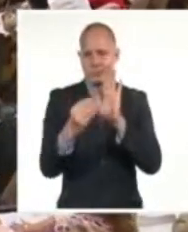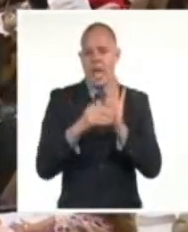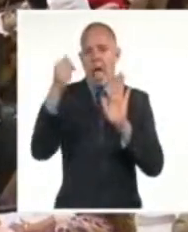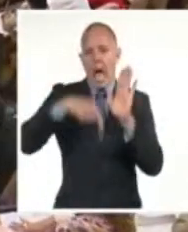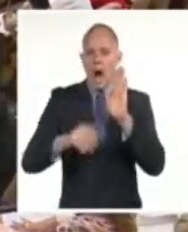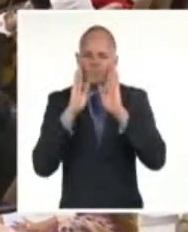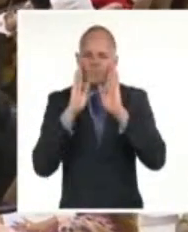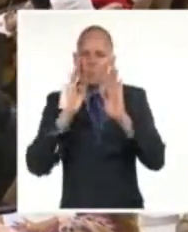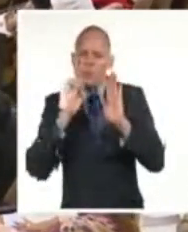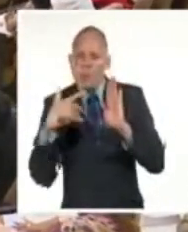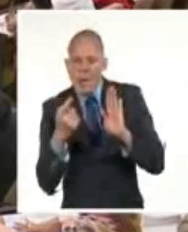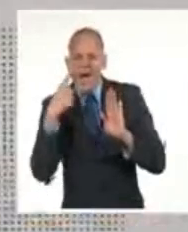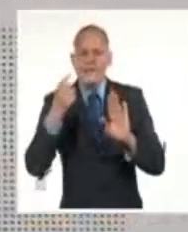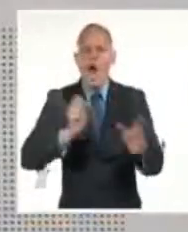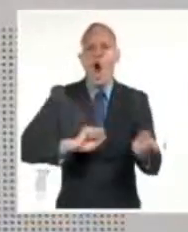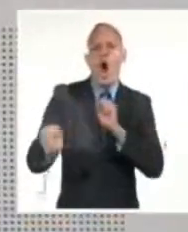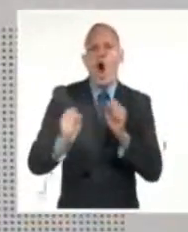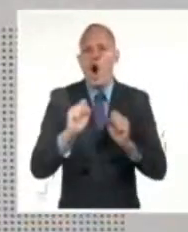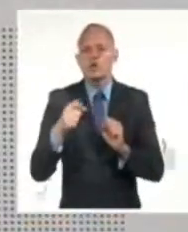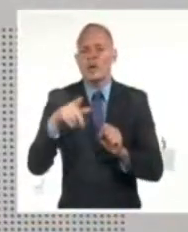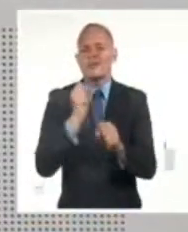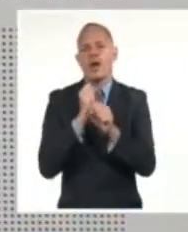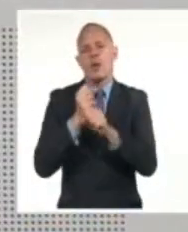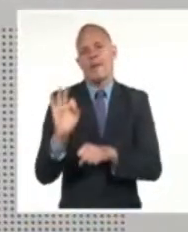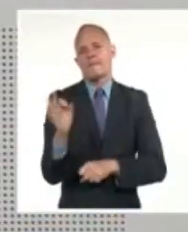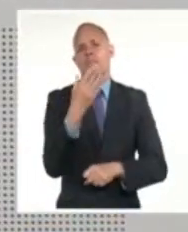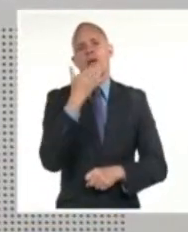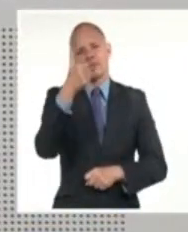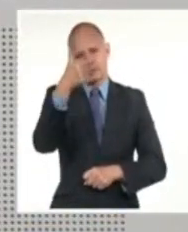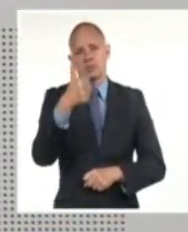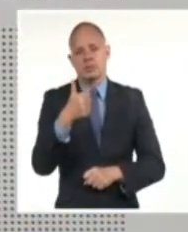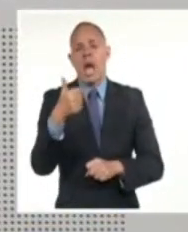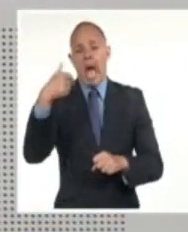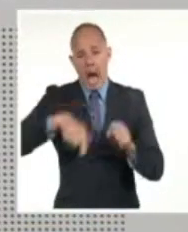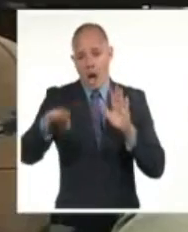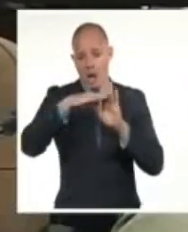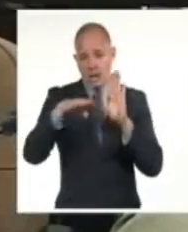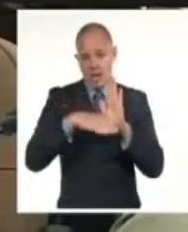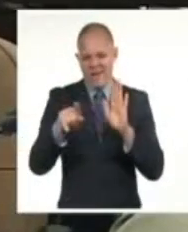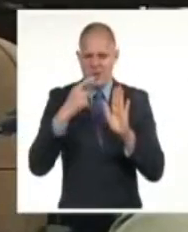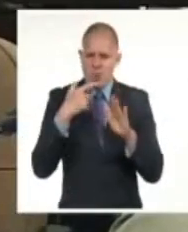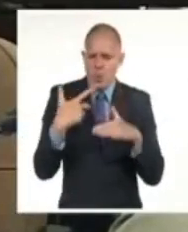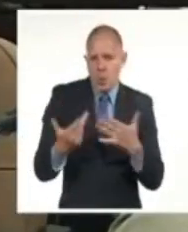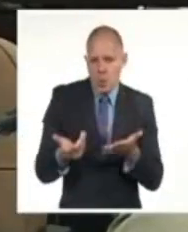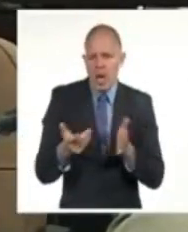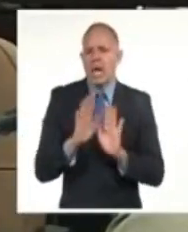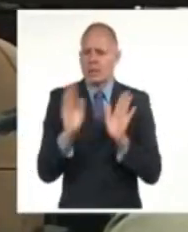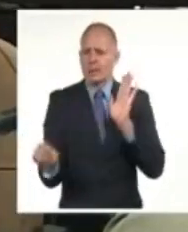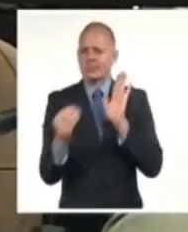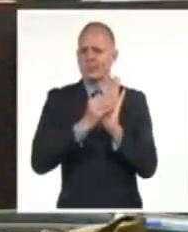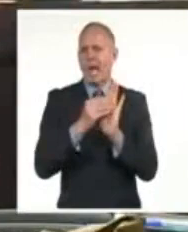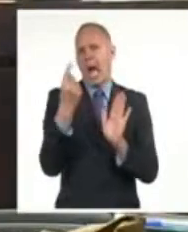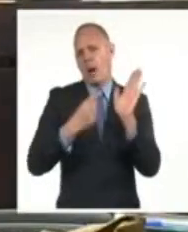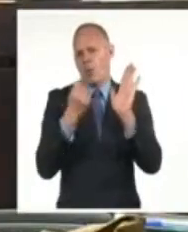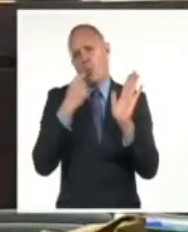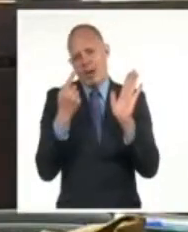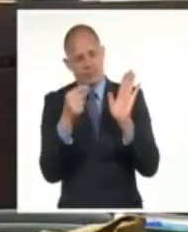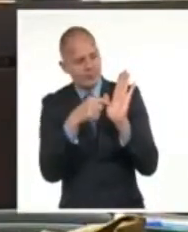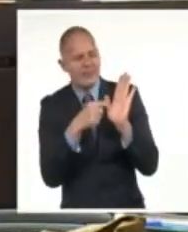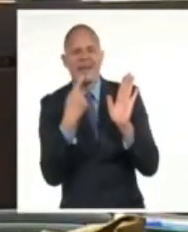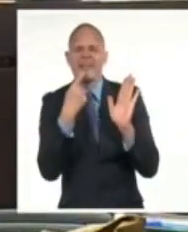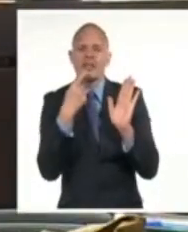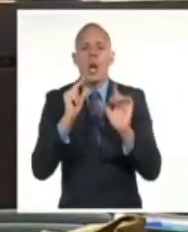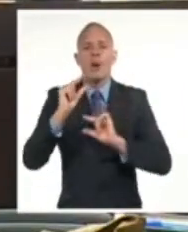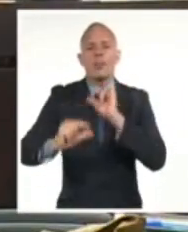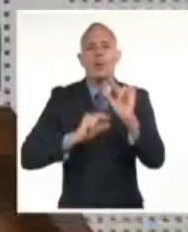eficiencia y la eficacia. Entre las nuevas medidas para enfrentar la actual situación está la implementación con gradualidad